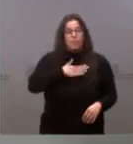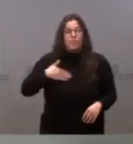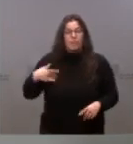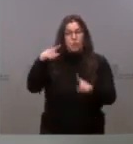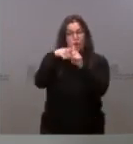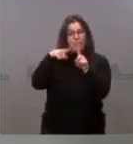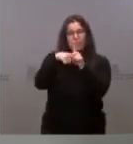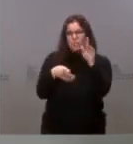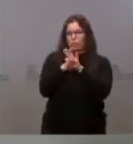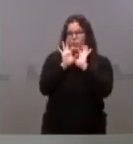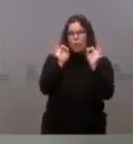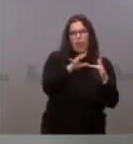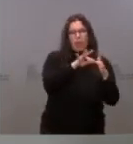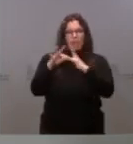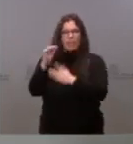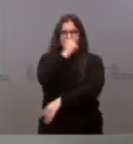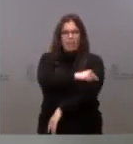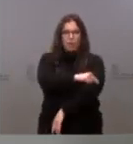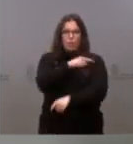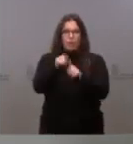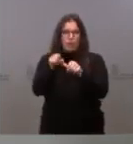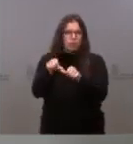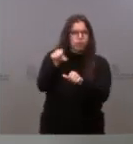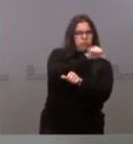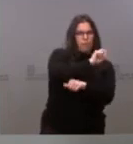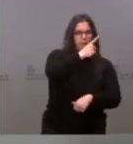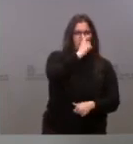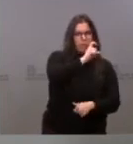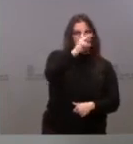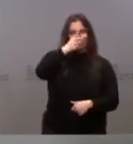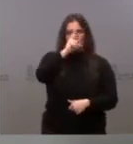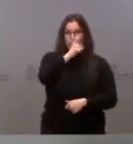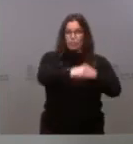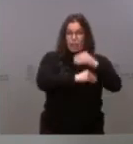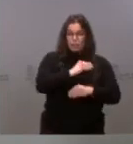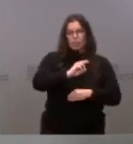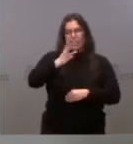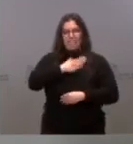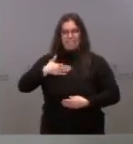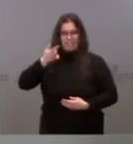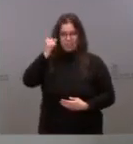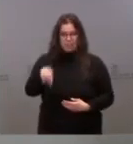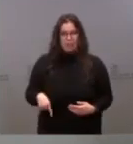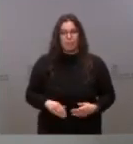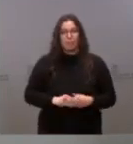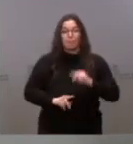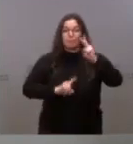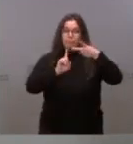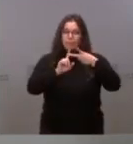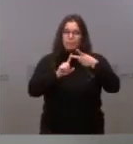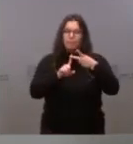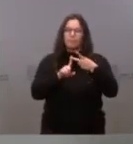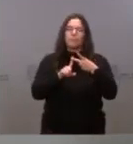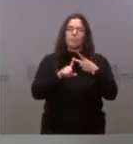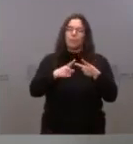el referente en la vacunación, como ha sido en la primera y en la segunda dosis. Por otra parte, el segundo eje va a ser un eje en el